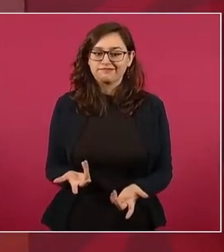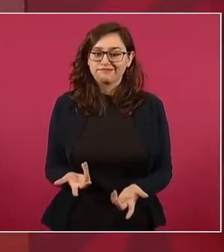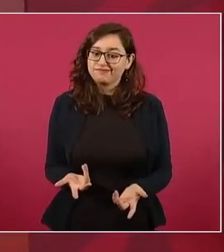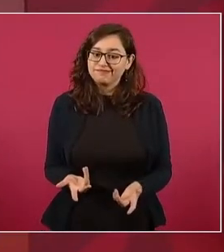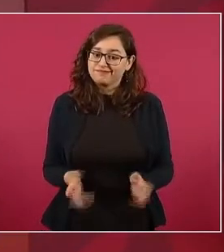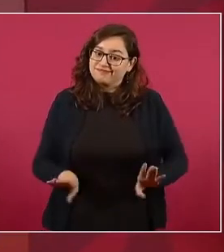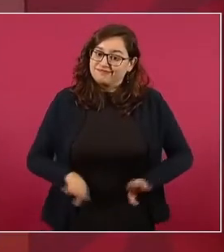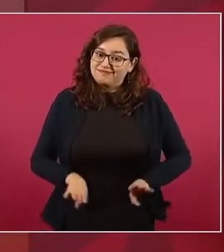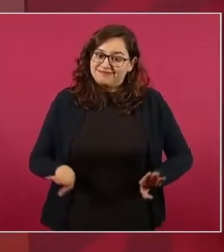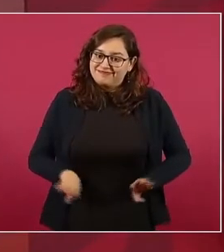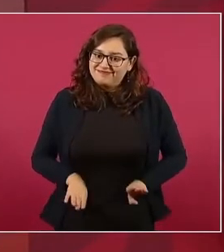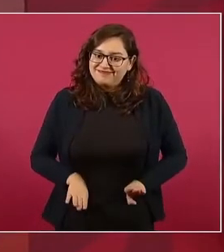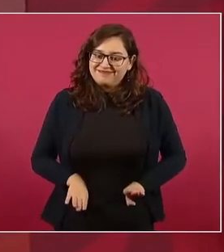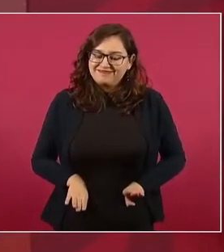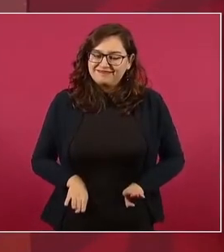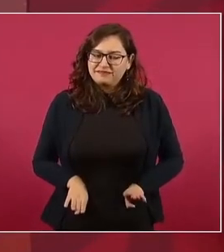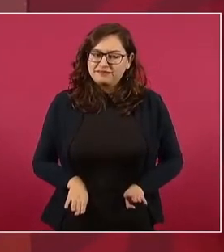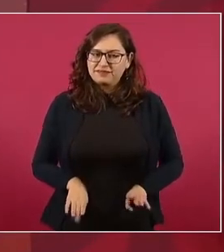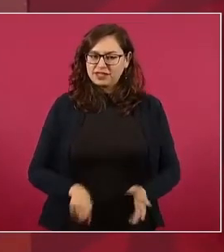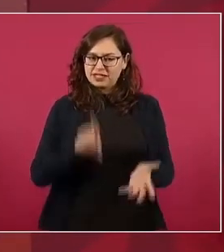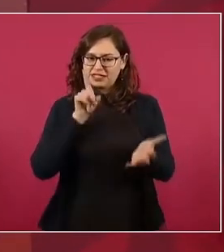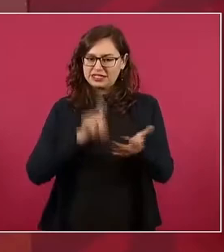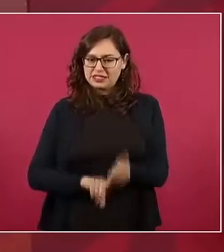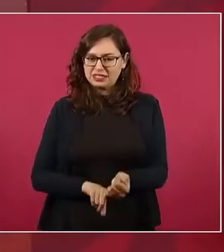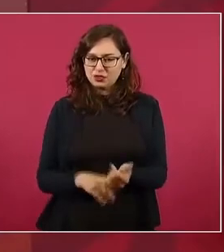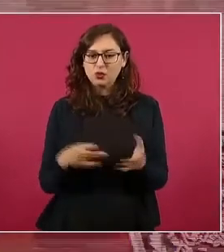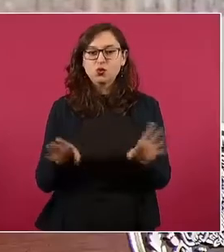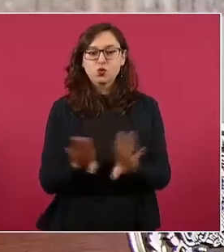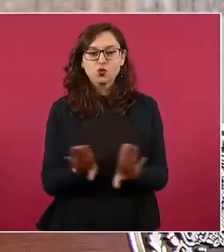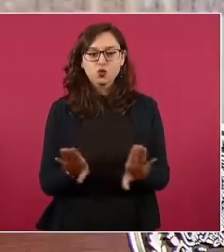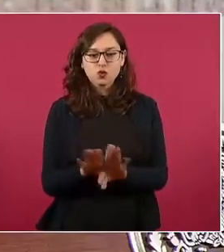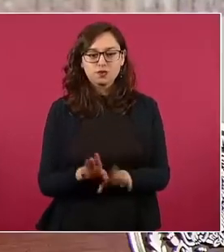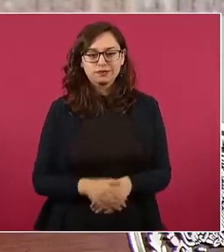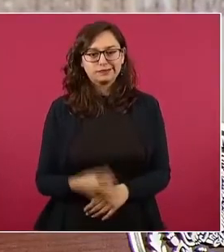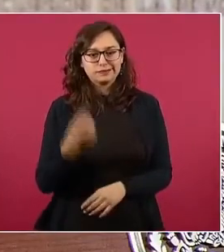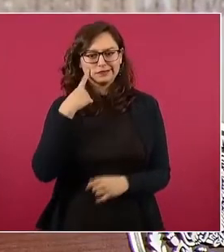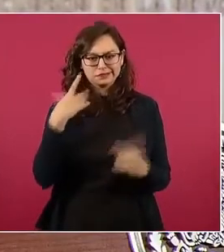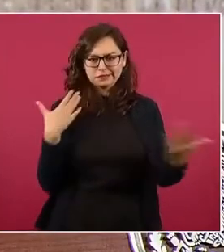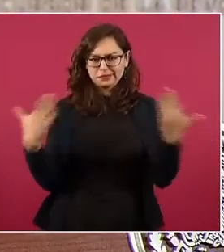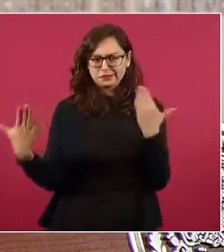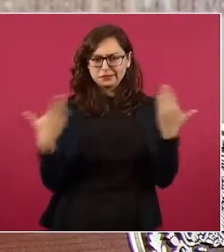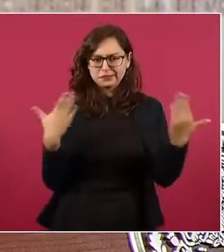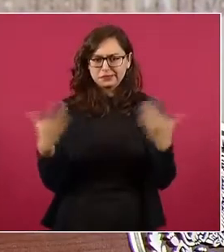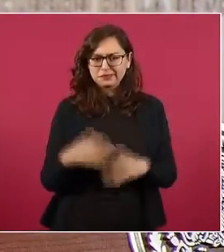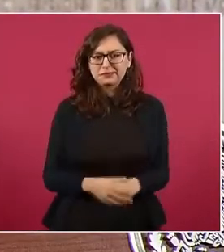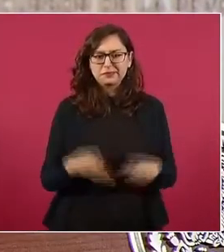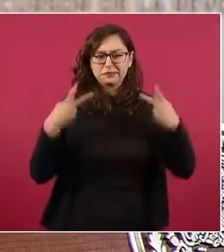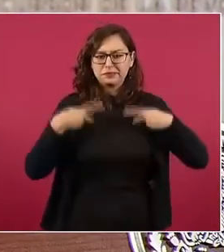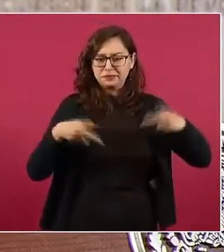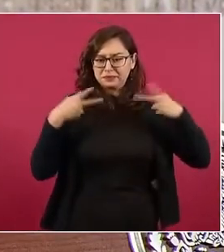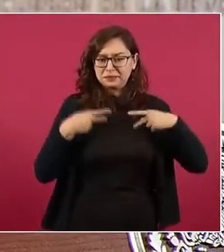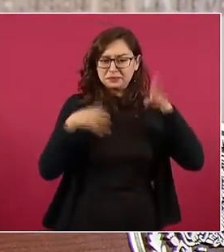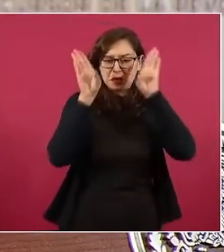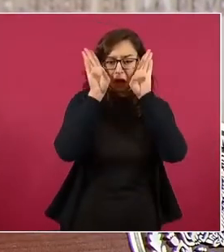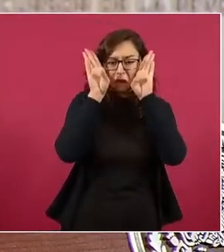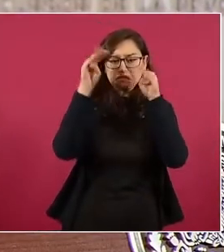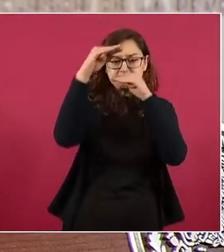cómo es el conservador, su característica principal,